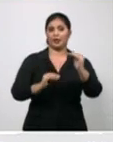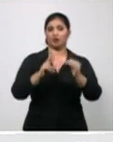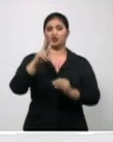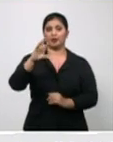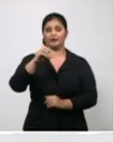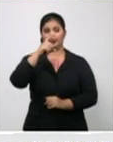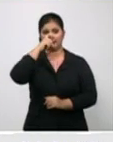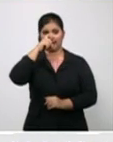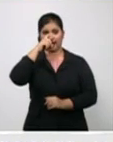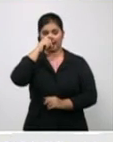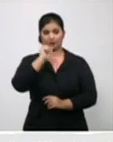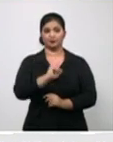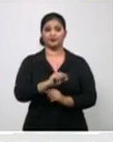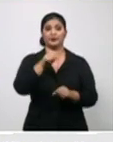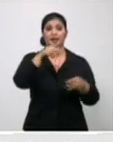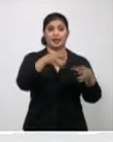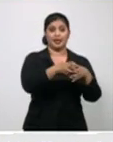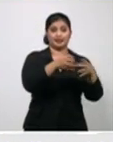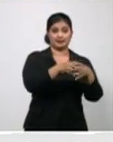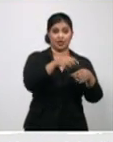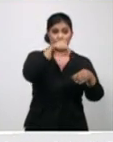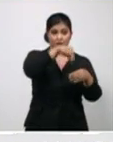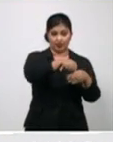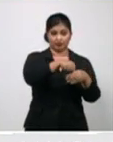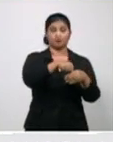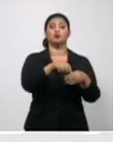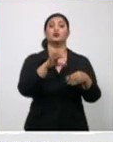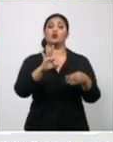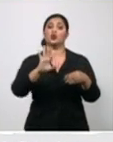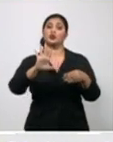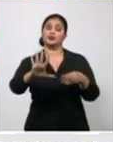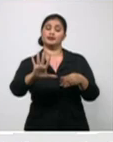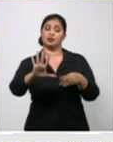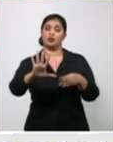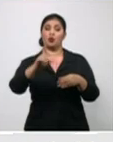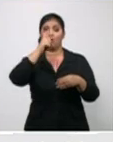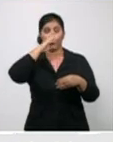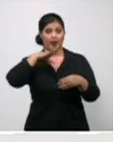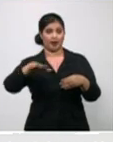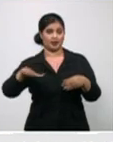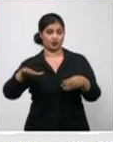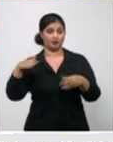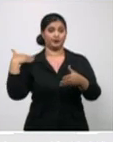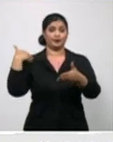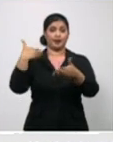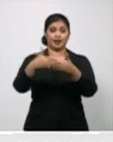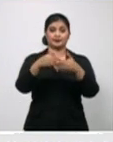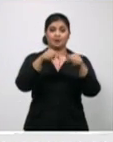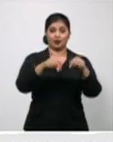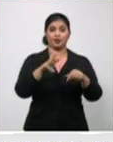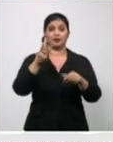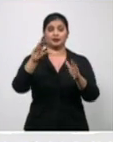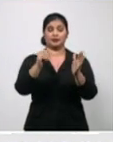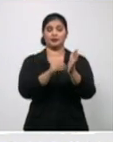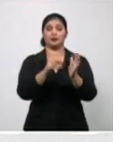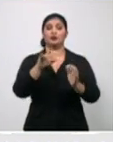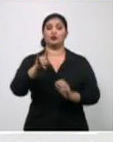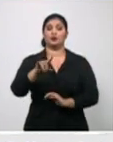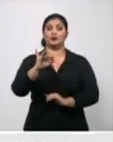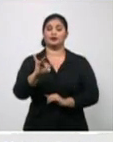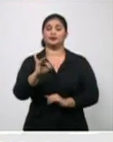85 de esos 99 en edades pediátricas, ya se acumulan 3,976